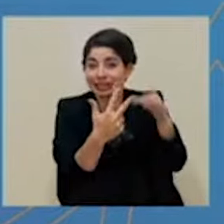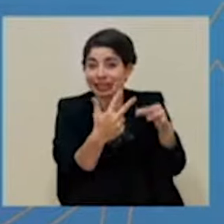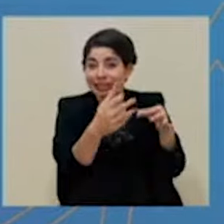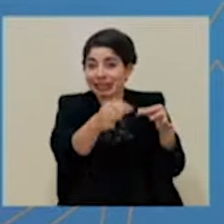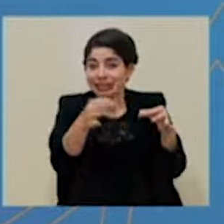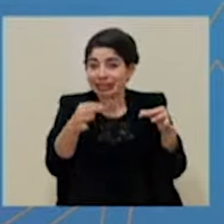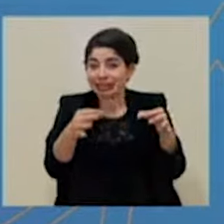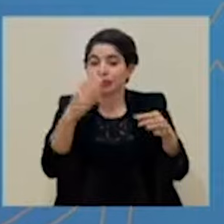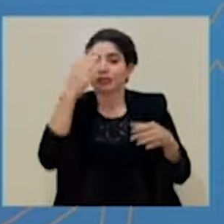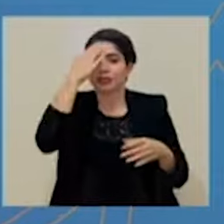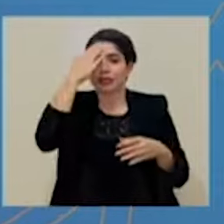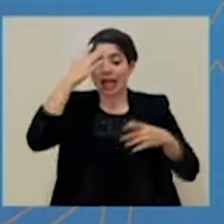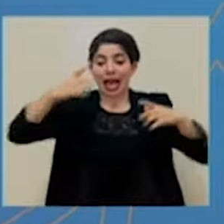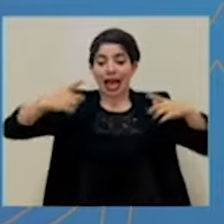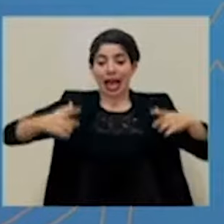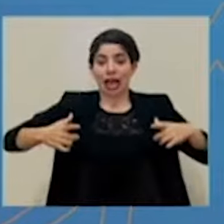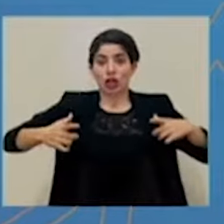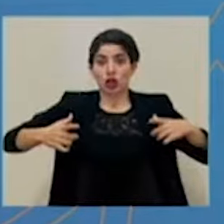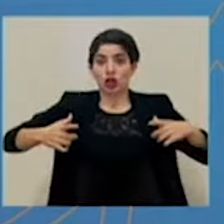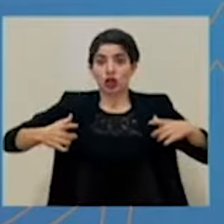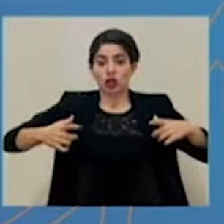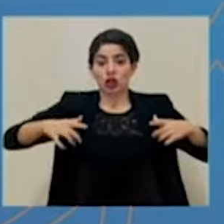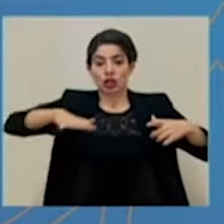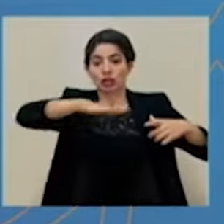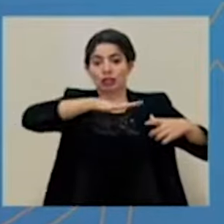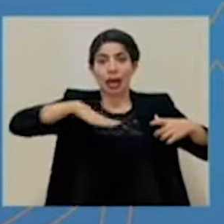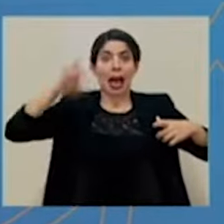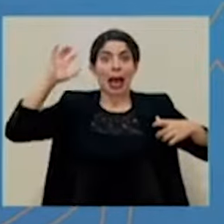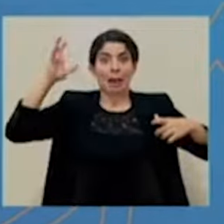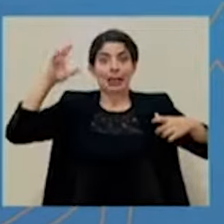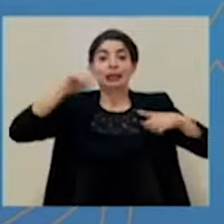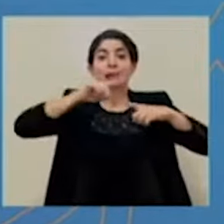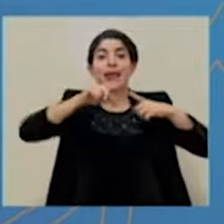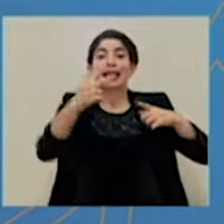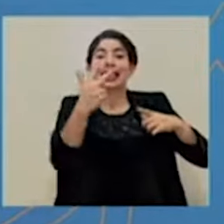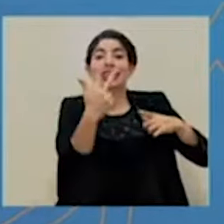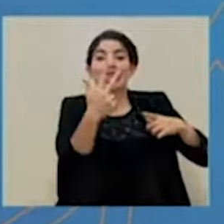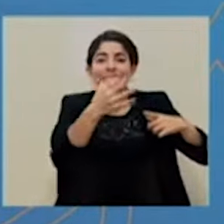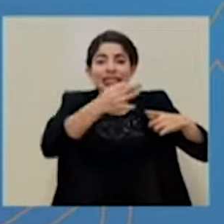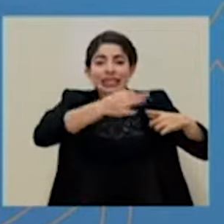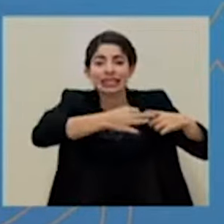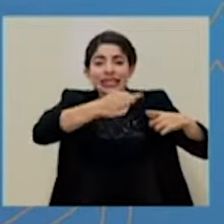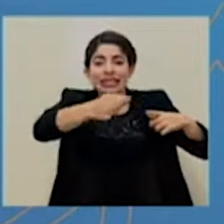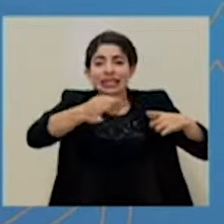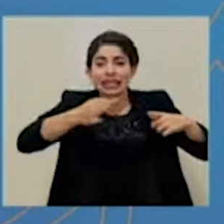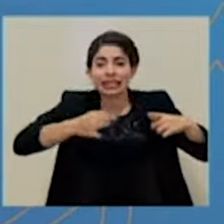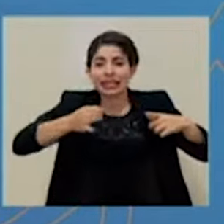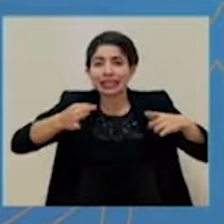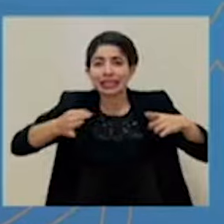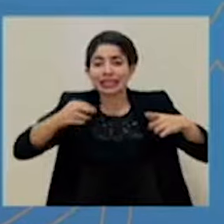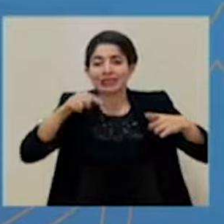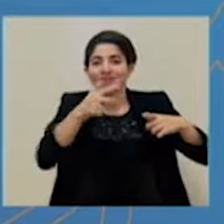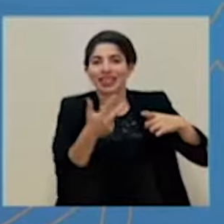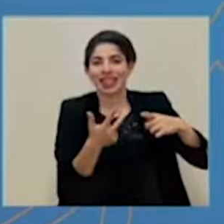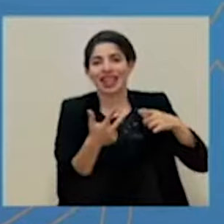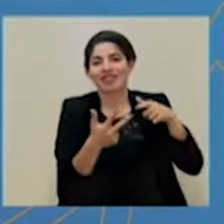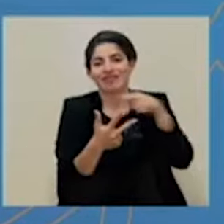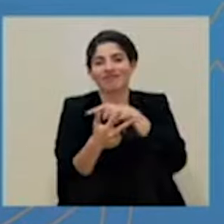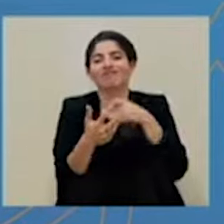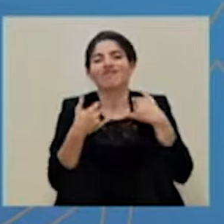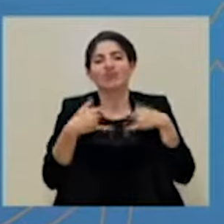cantón integralmente está en alerta amarilla, pero tres distritos se mantienen en alerta naranja.